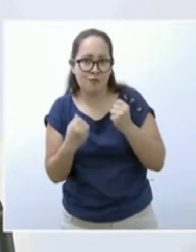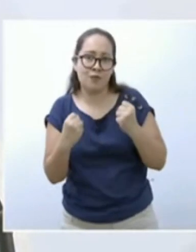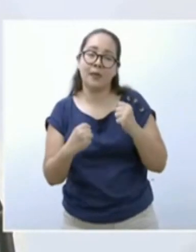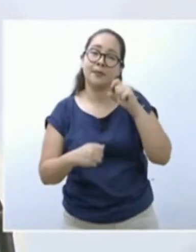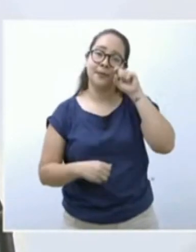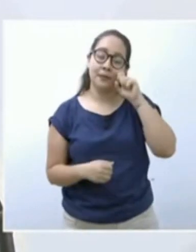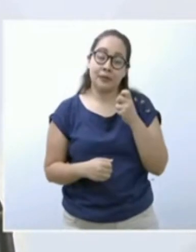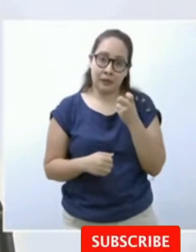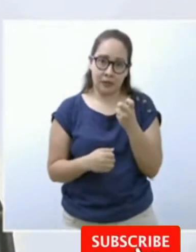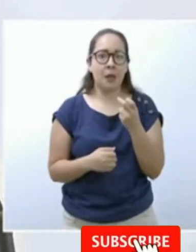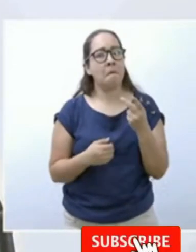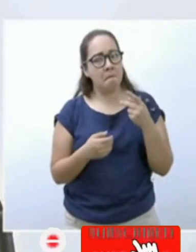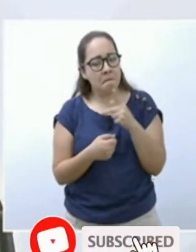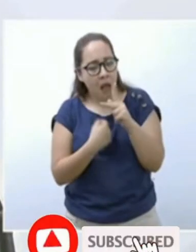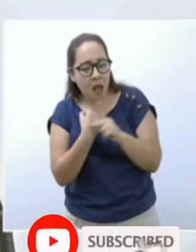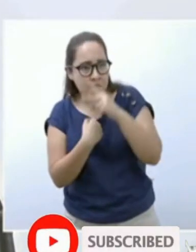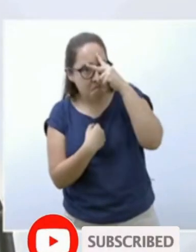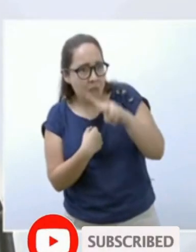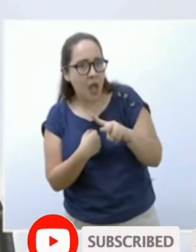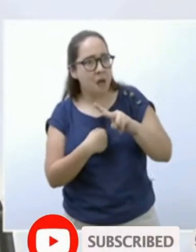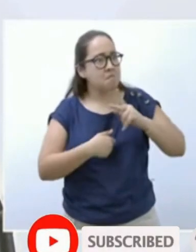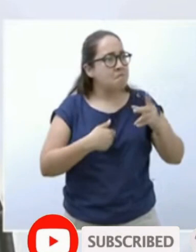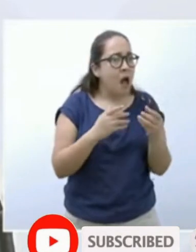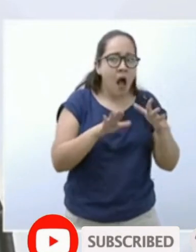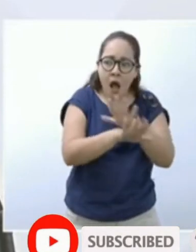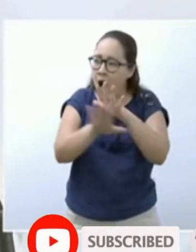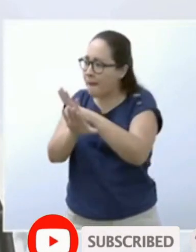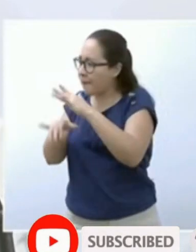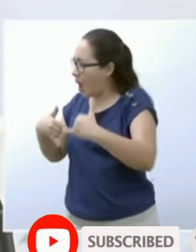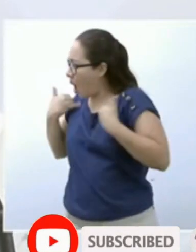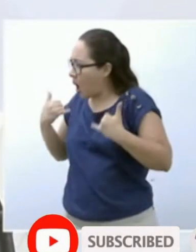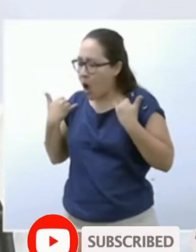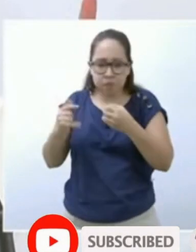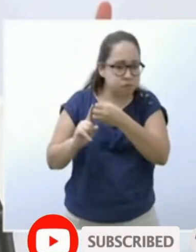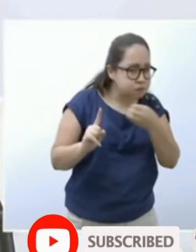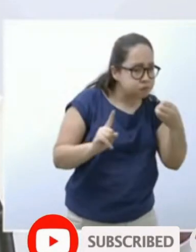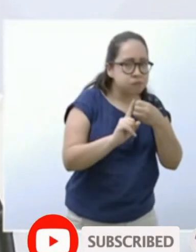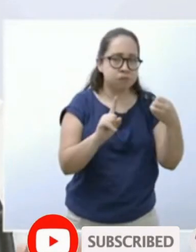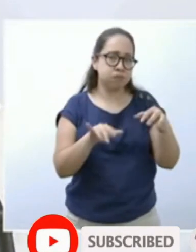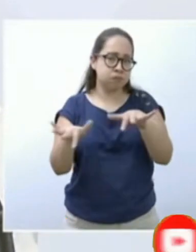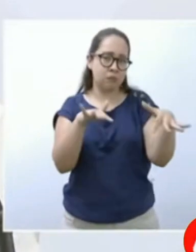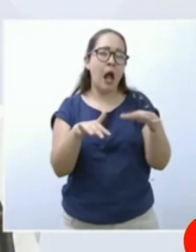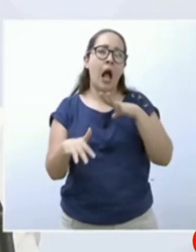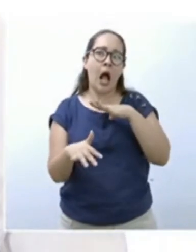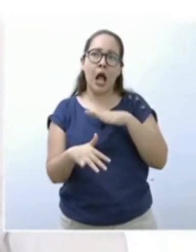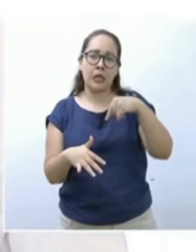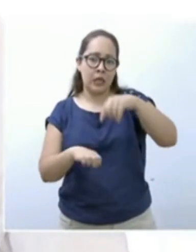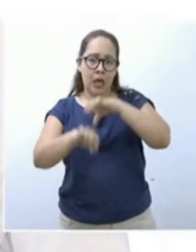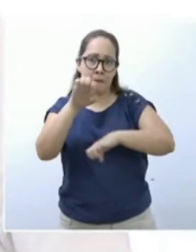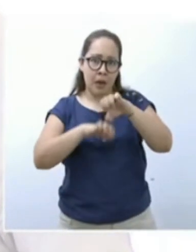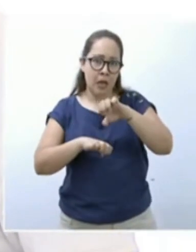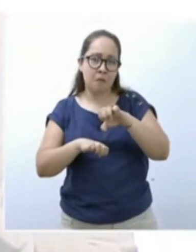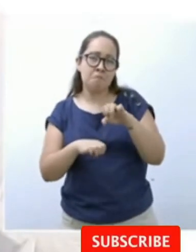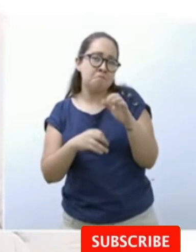Es un país dinámico, un país de población joven. Me permite decirles, el promedio de edad en esta fábrica es de 30